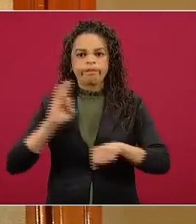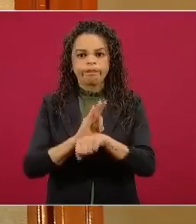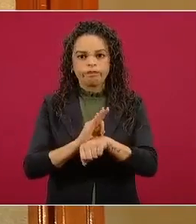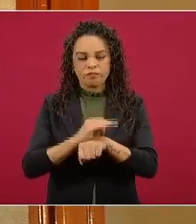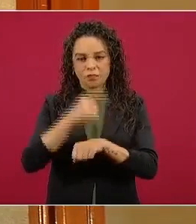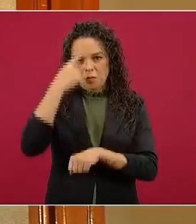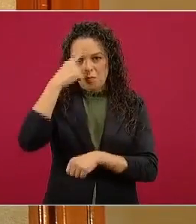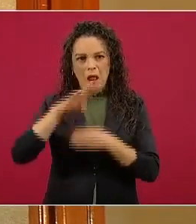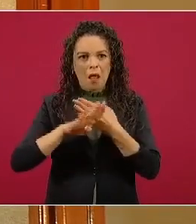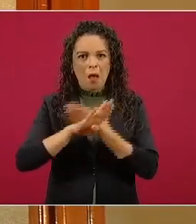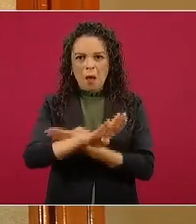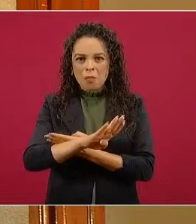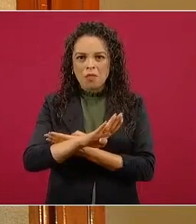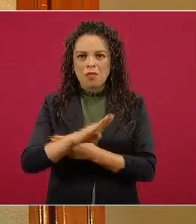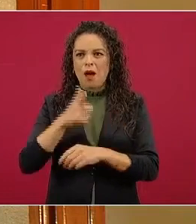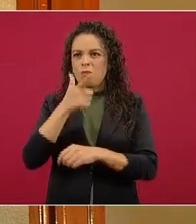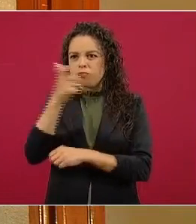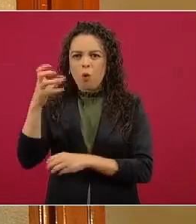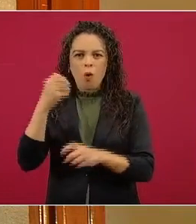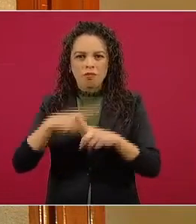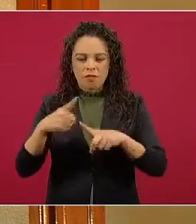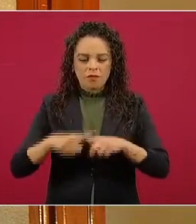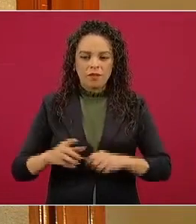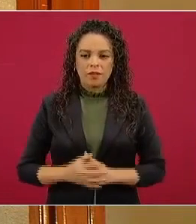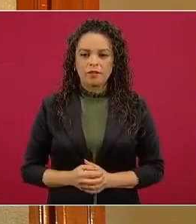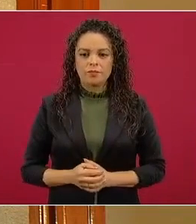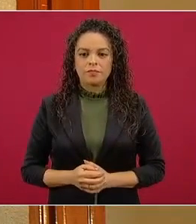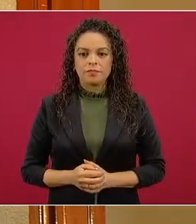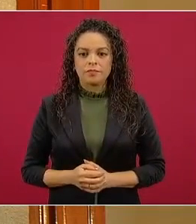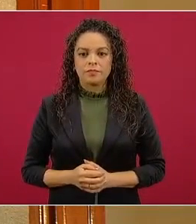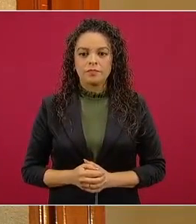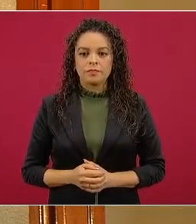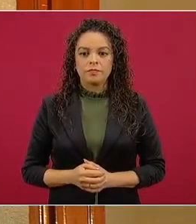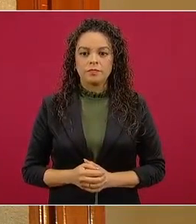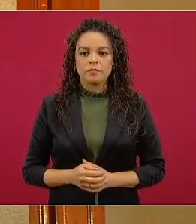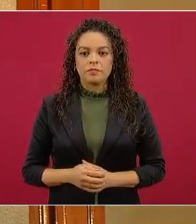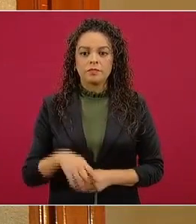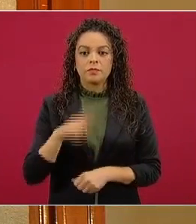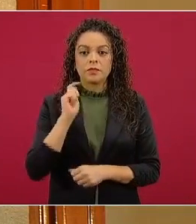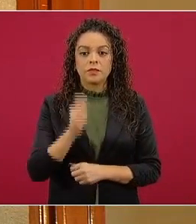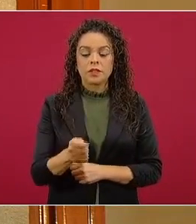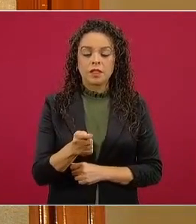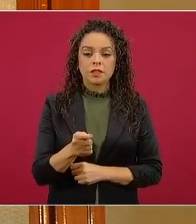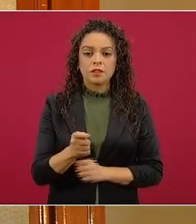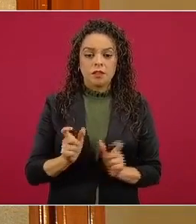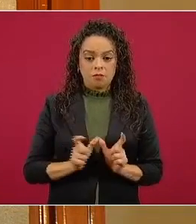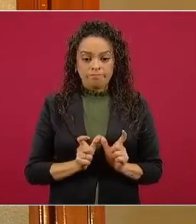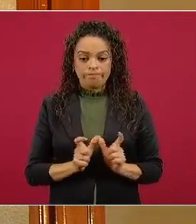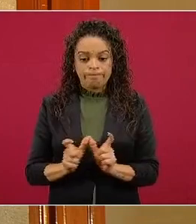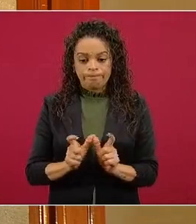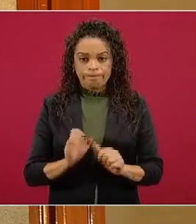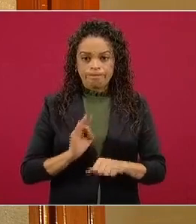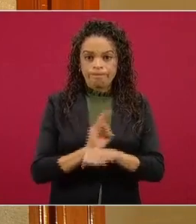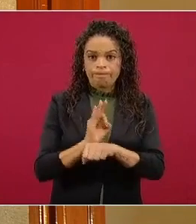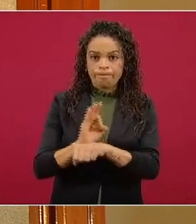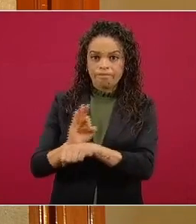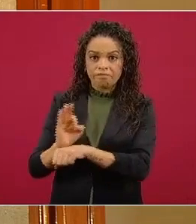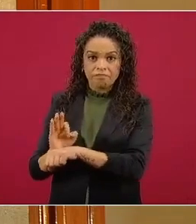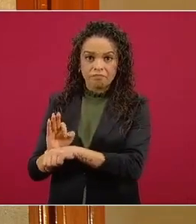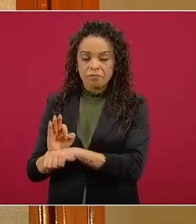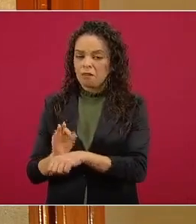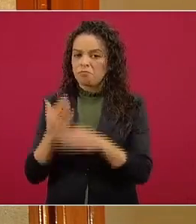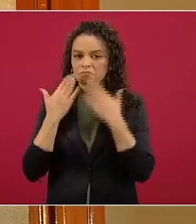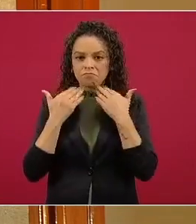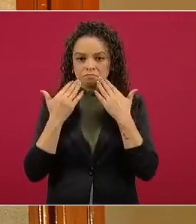Nada más tendrán escolta los responsables de seguridad. Solo habrá tres asesores por secretaría.